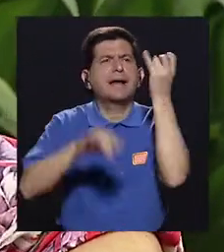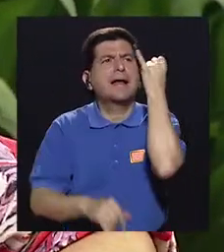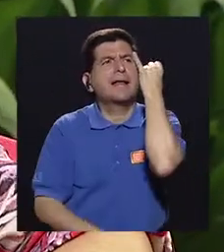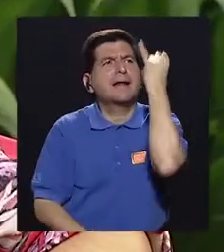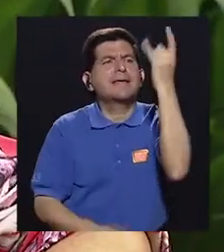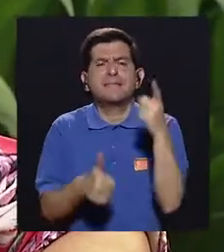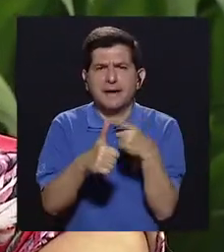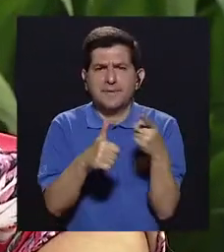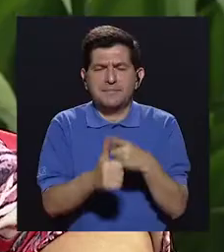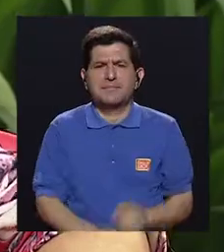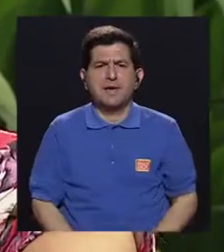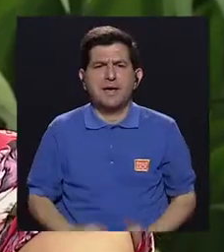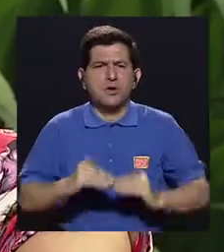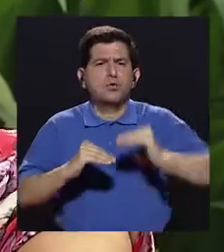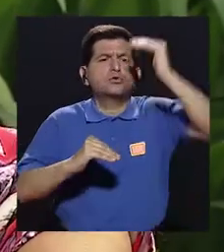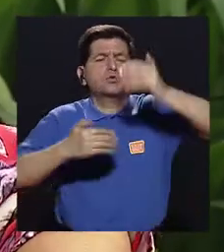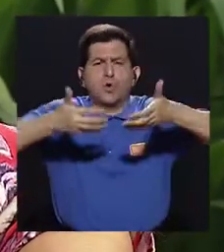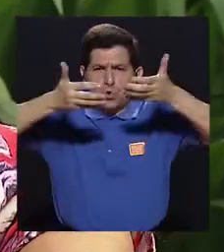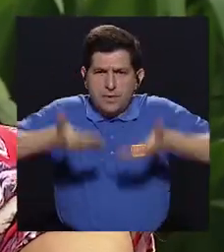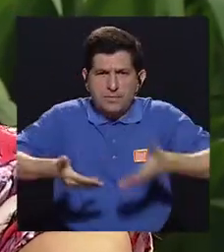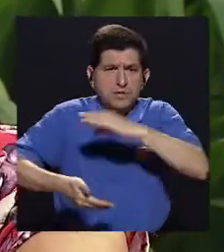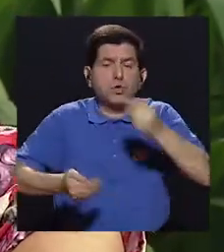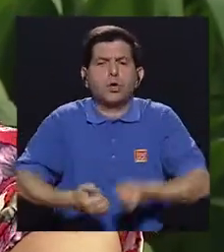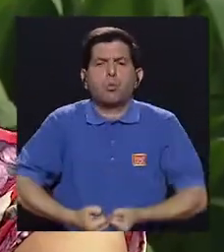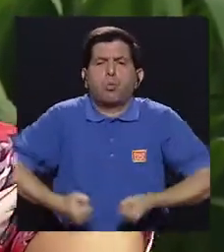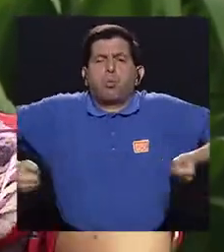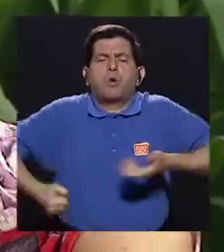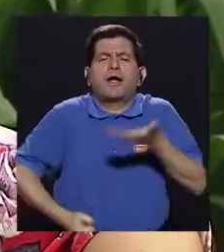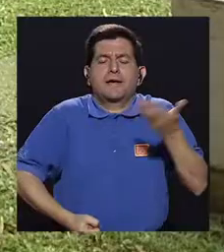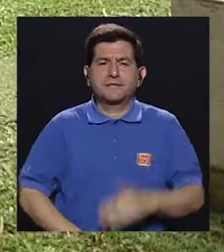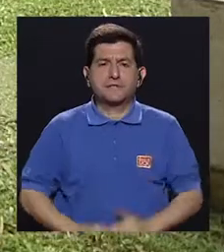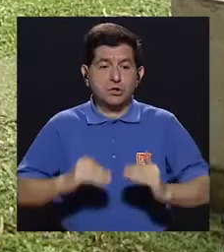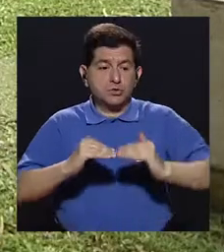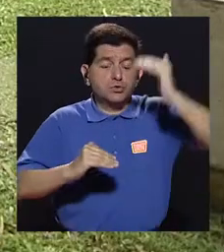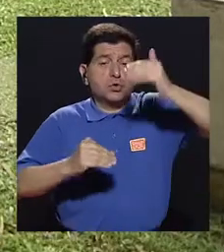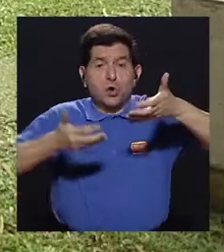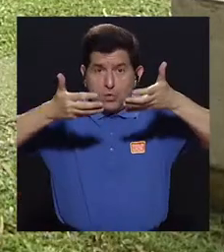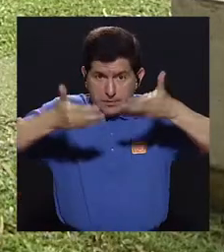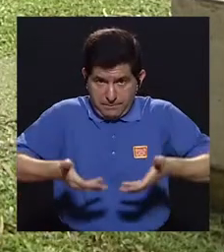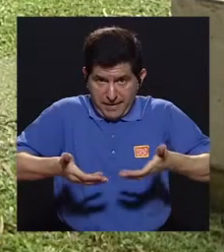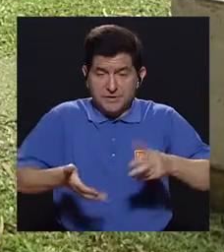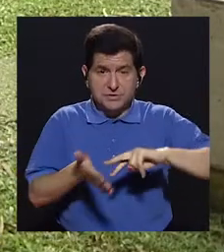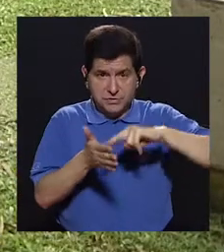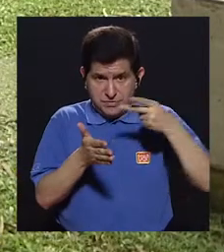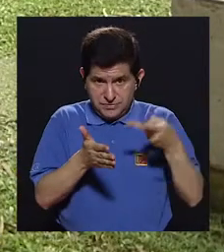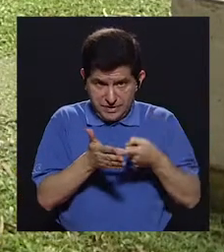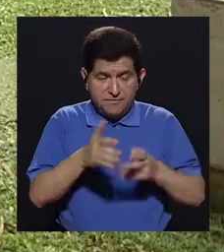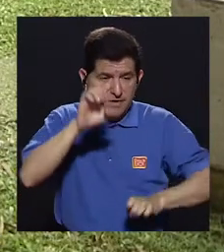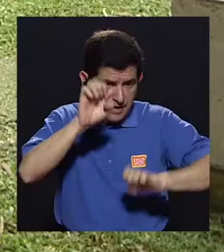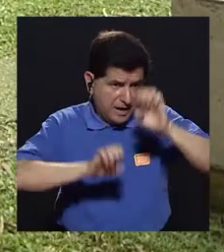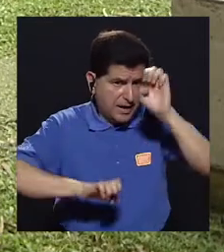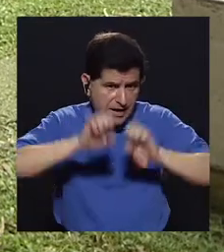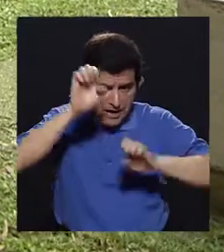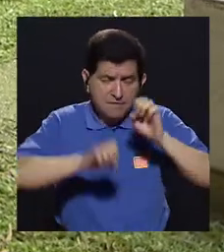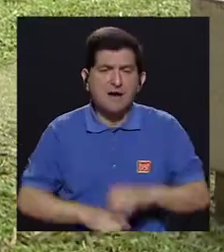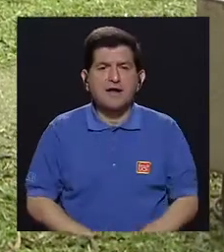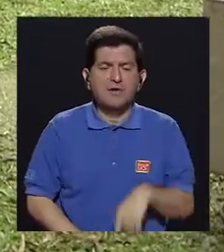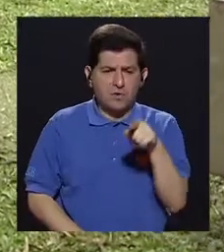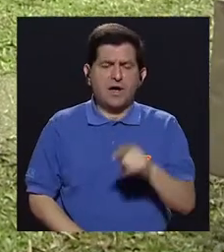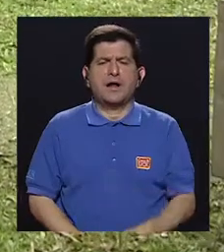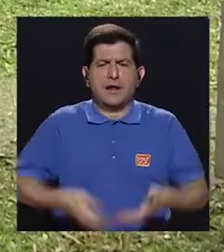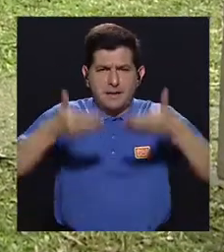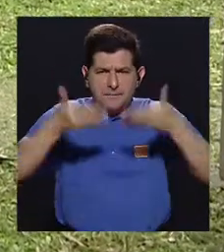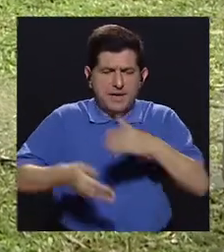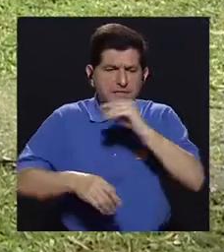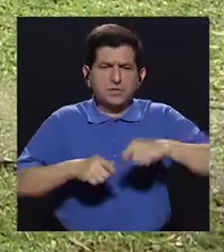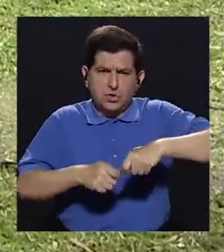aclararas el concepto primero de sobrepeso de obesidad, que entendemos por eso. El sobrepeso o exceso de peso se valora tomando el peso y la